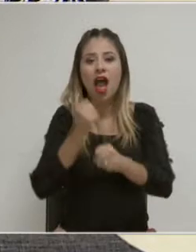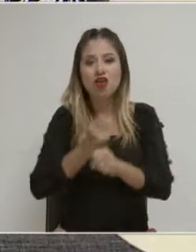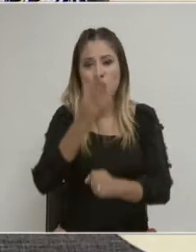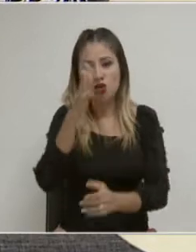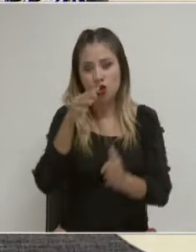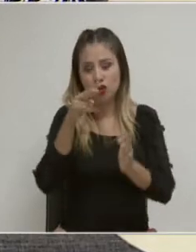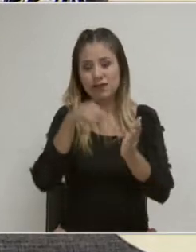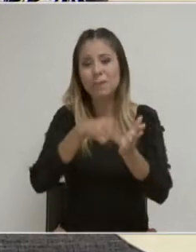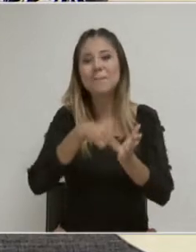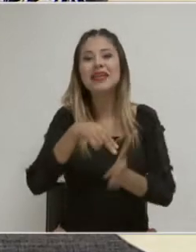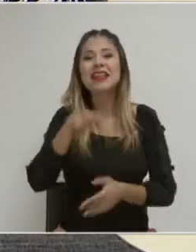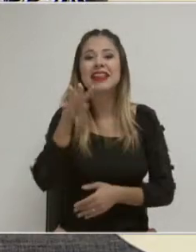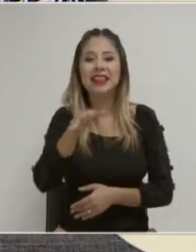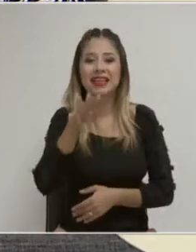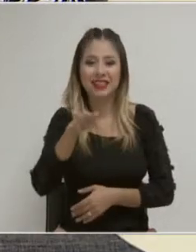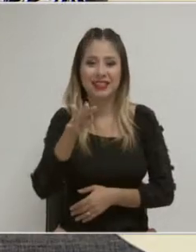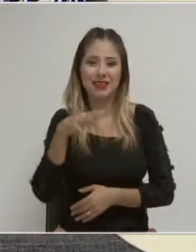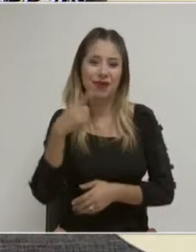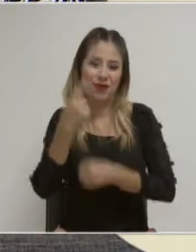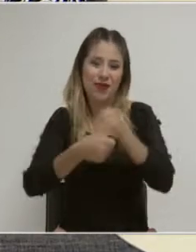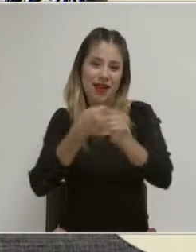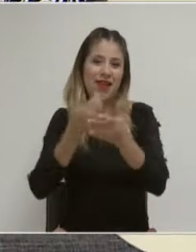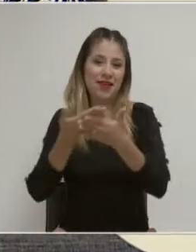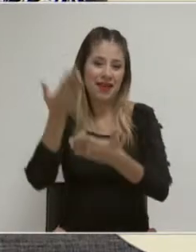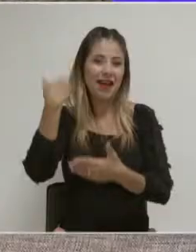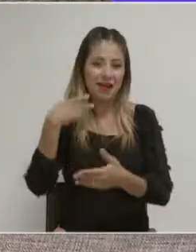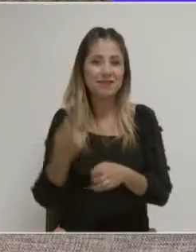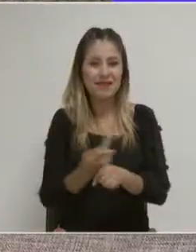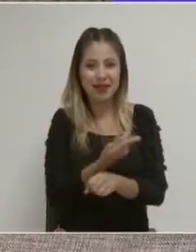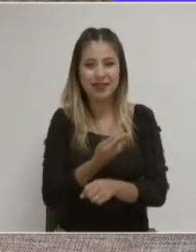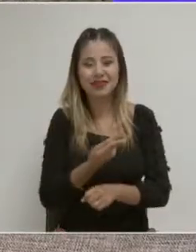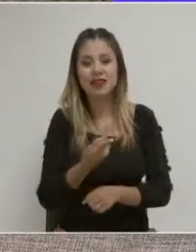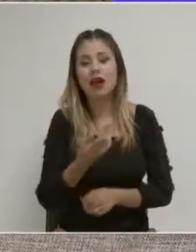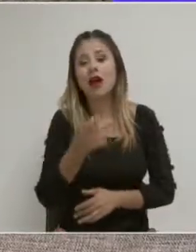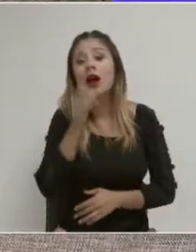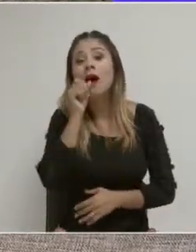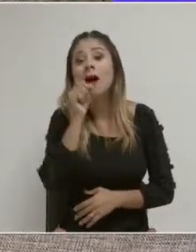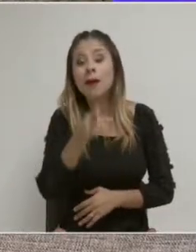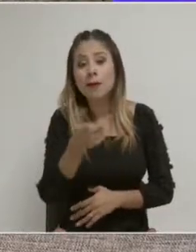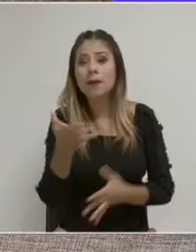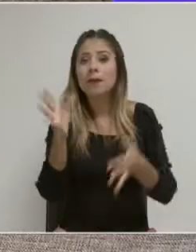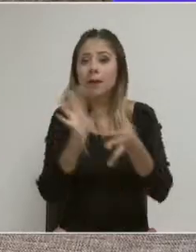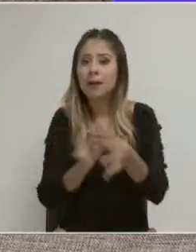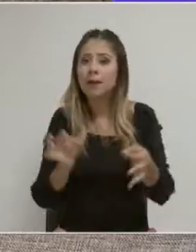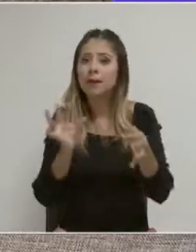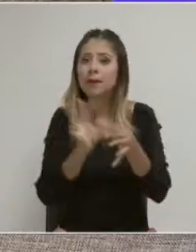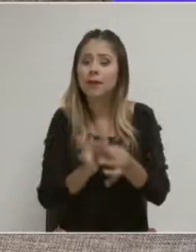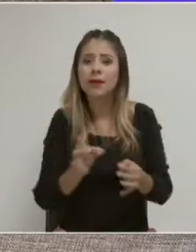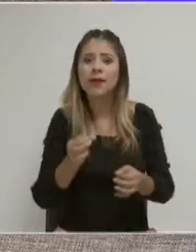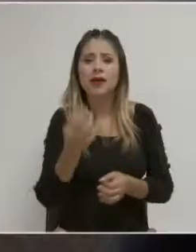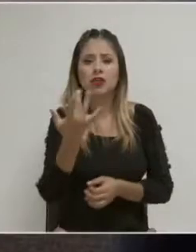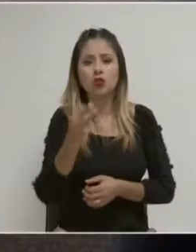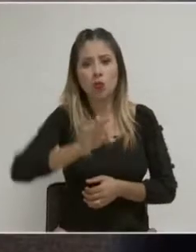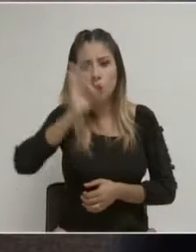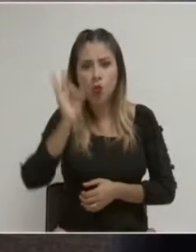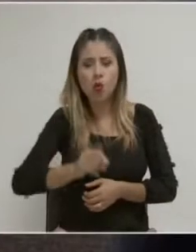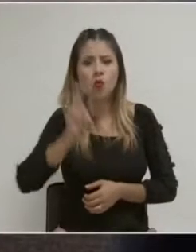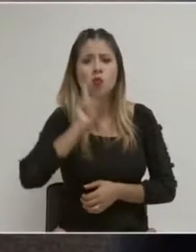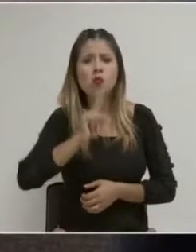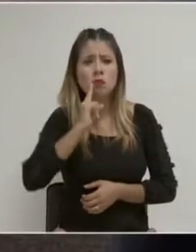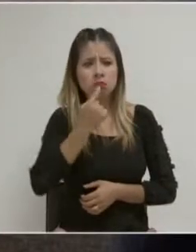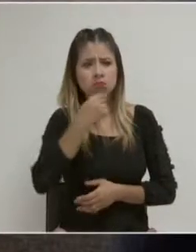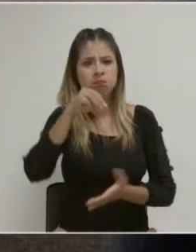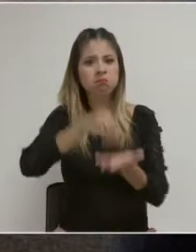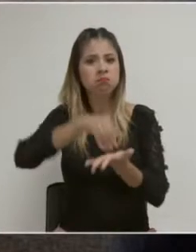el año pasado, adicionado a este principio de paridad en candidaturas, se aprobó la paridad